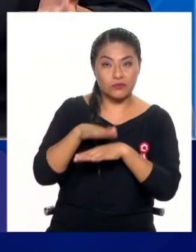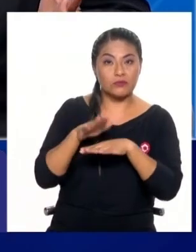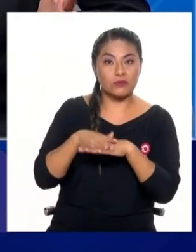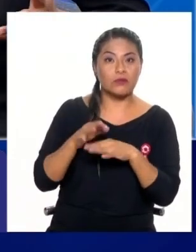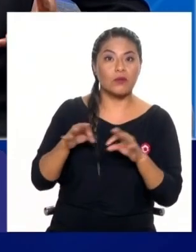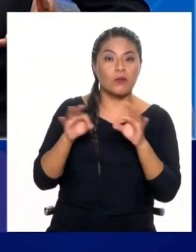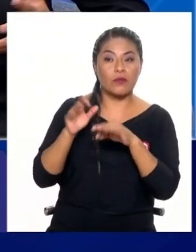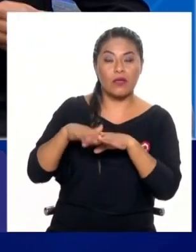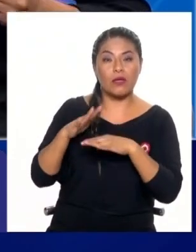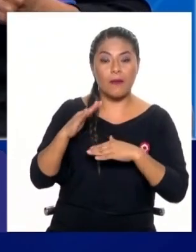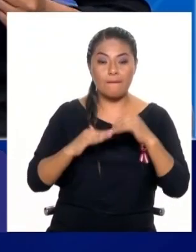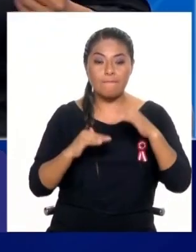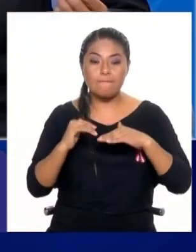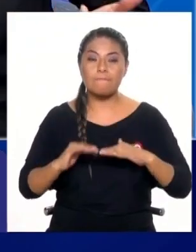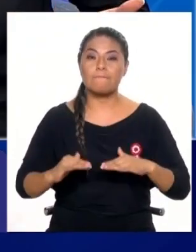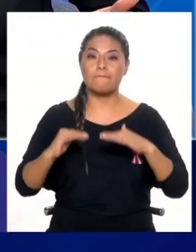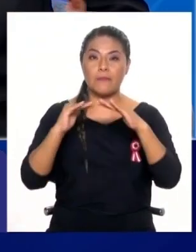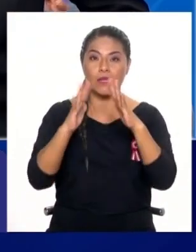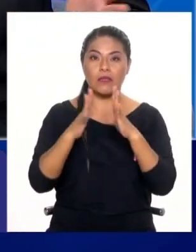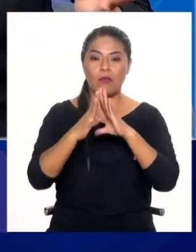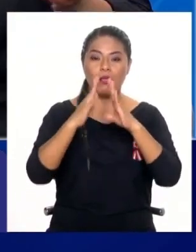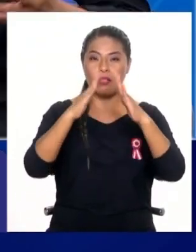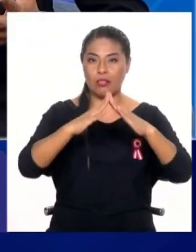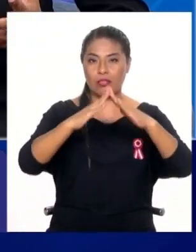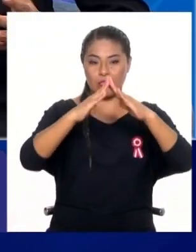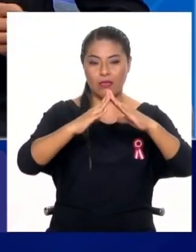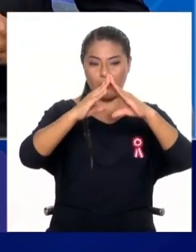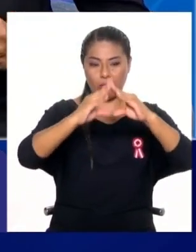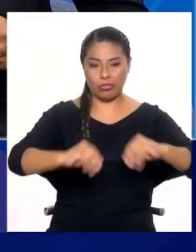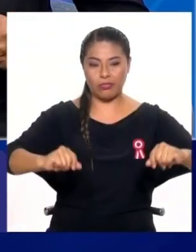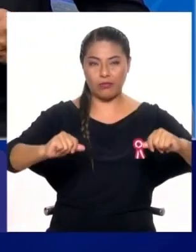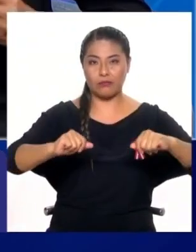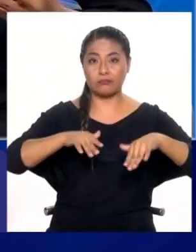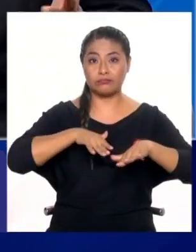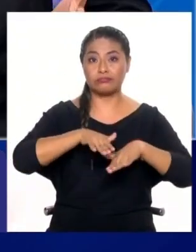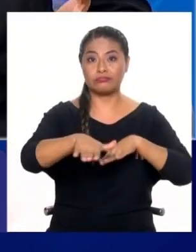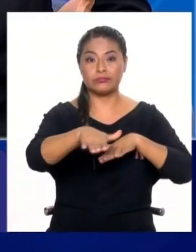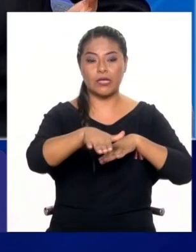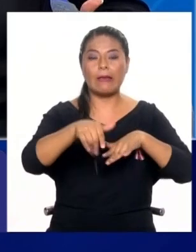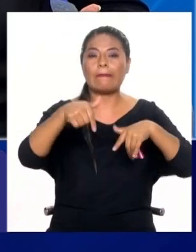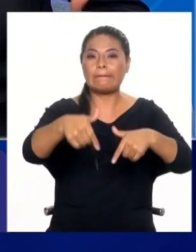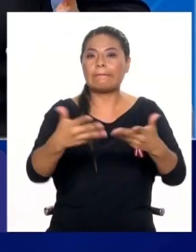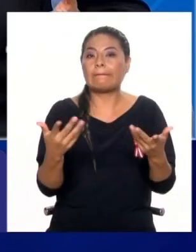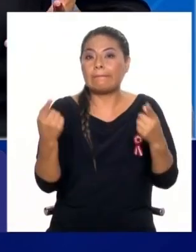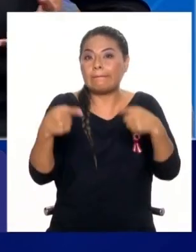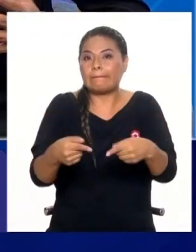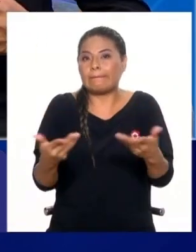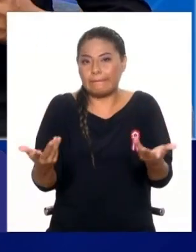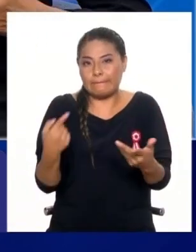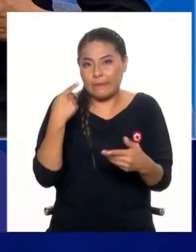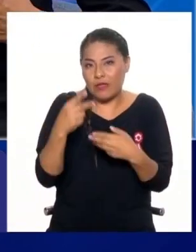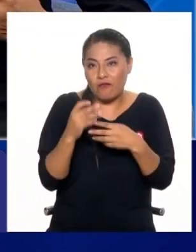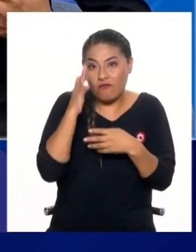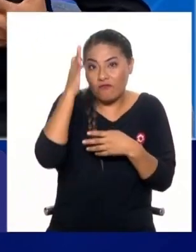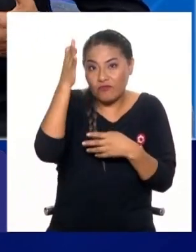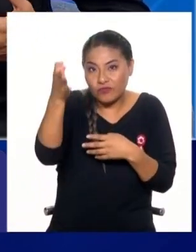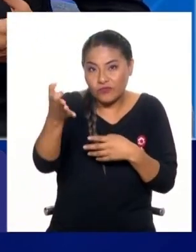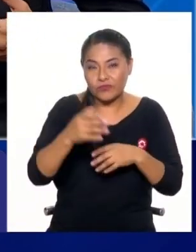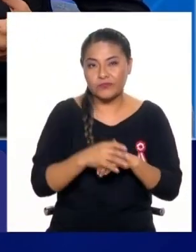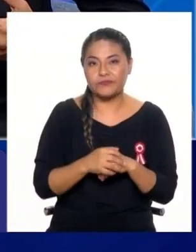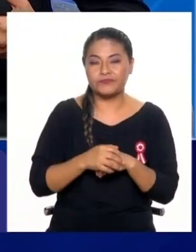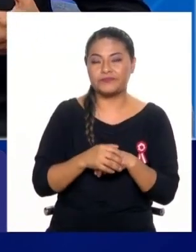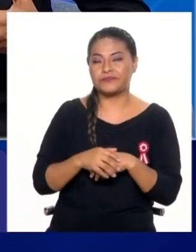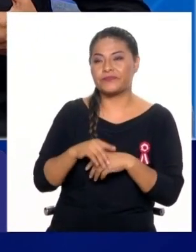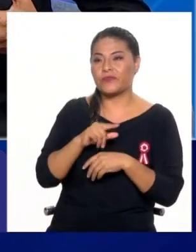que se construye lamentablemente se va a diluir cuando aparezcan estos desastres y en verdad es un mal negocio, viéndolo bien. Y por otro lado, la